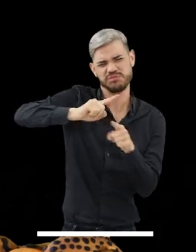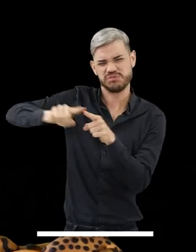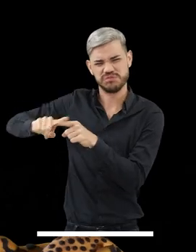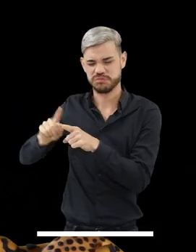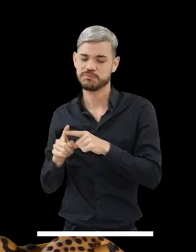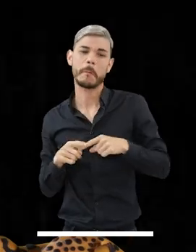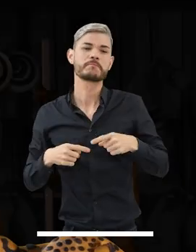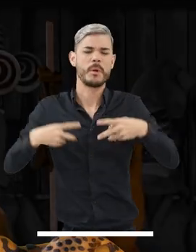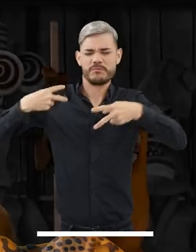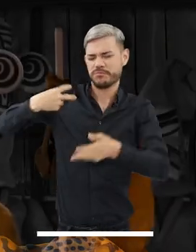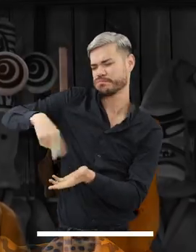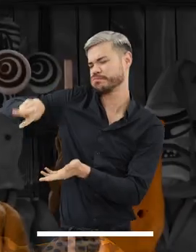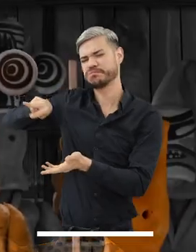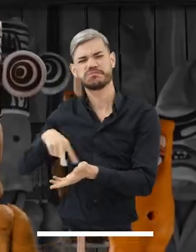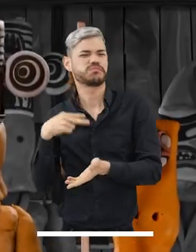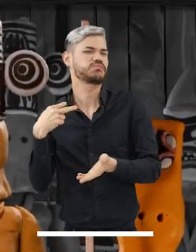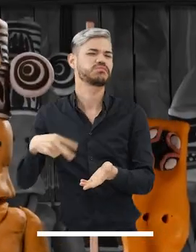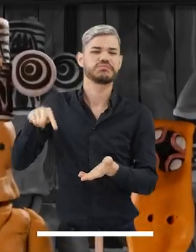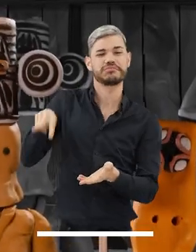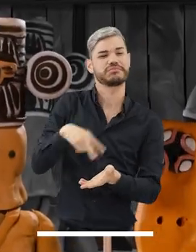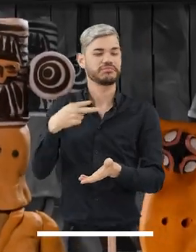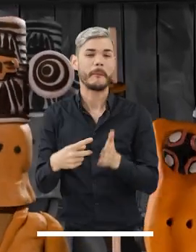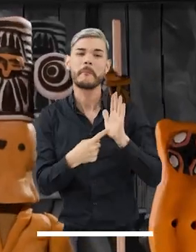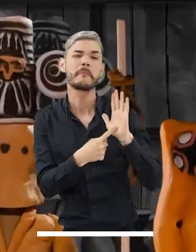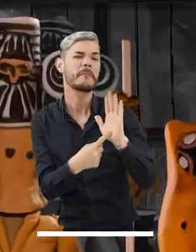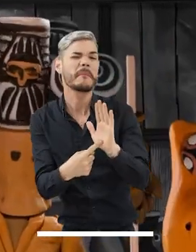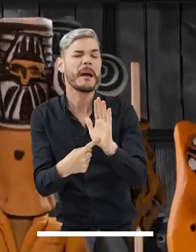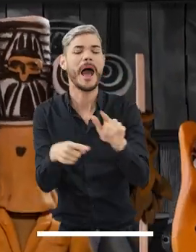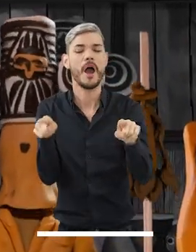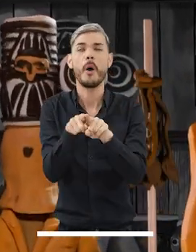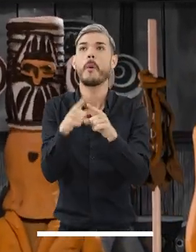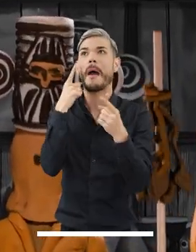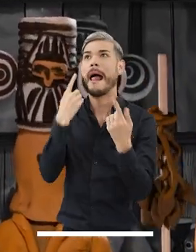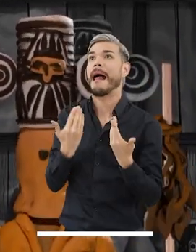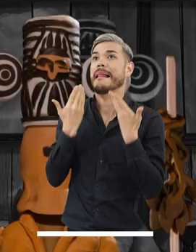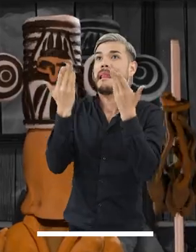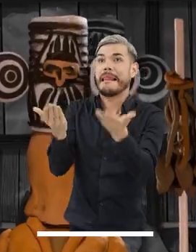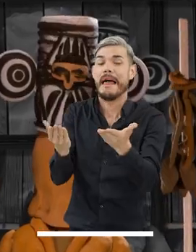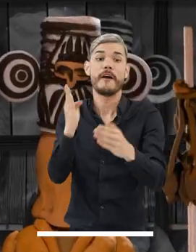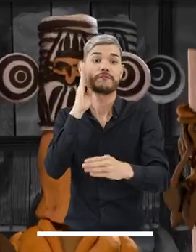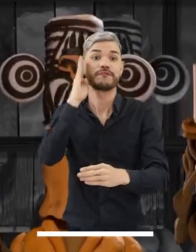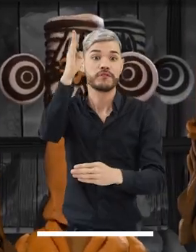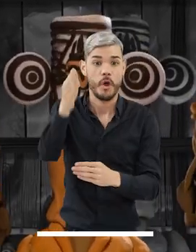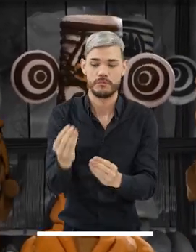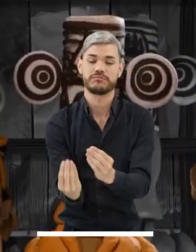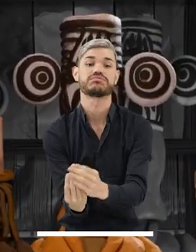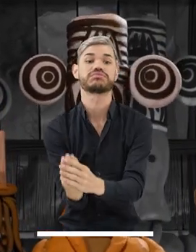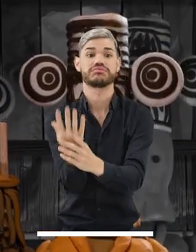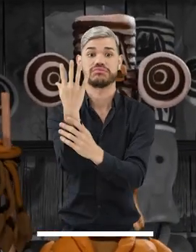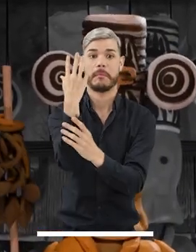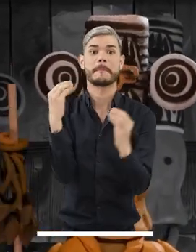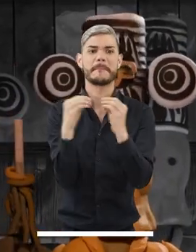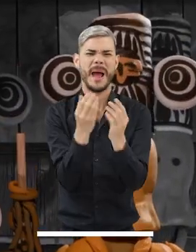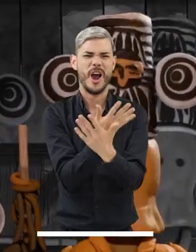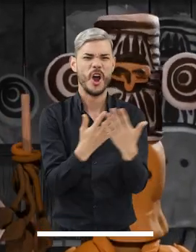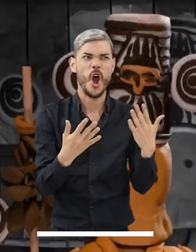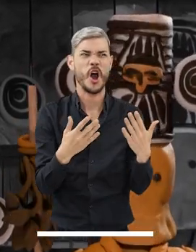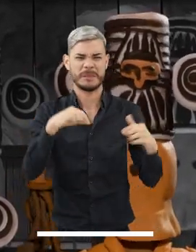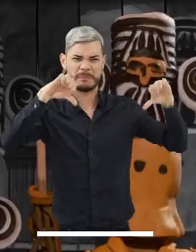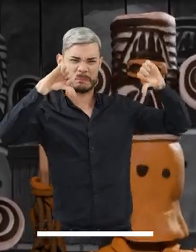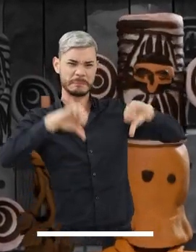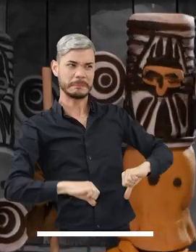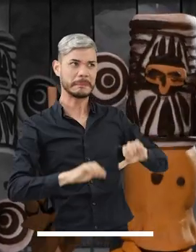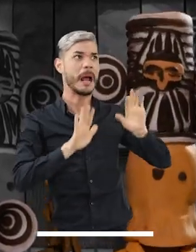otros. Bailan junto a seres sobrenaturales para garantizar el éxito futuro de las cosechas y aplacar los